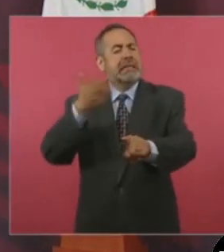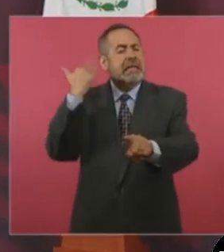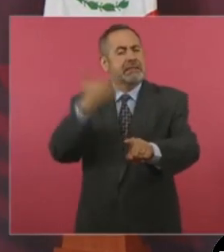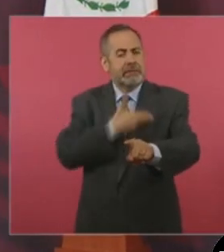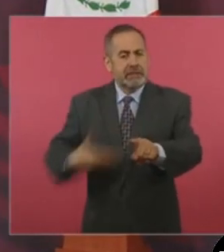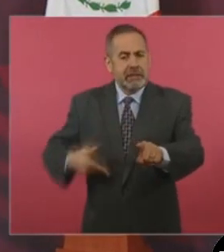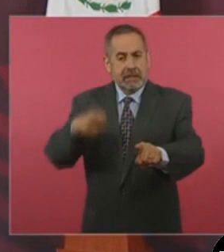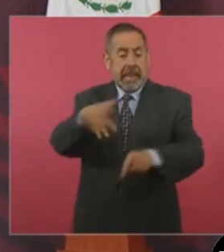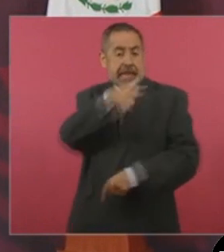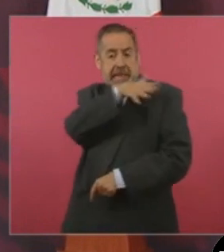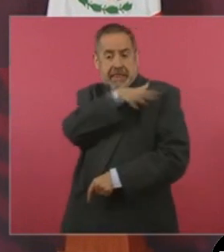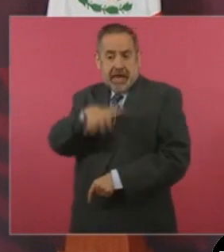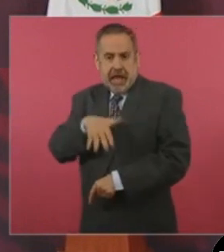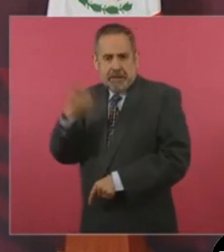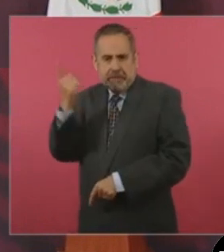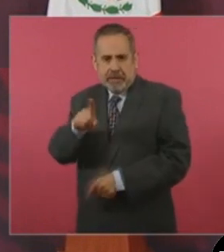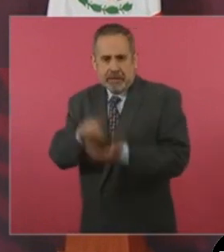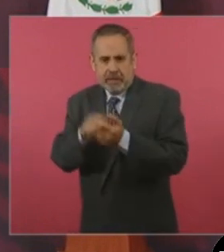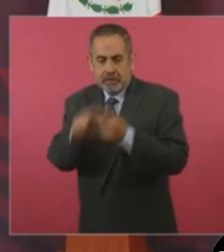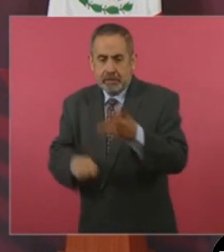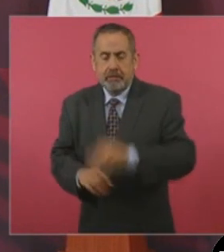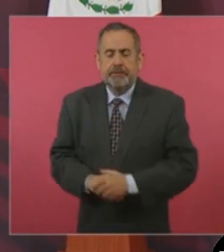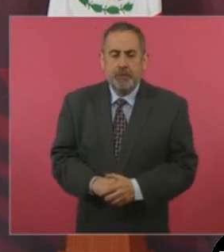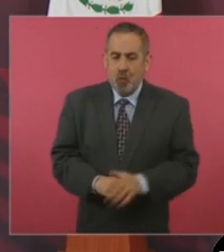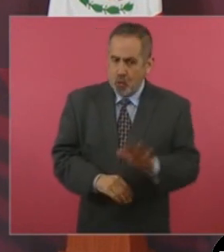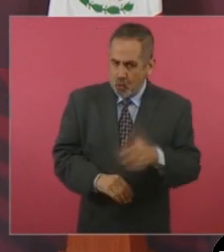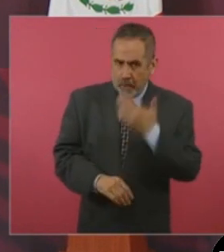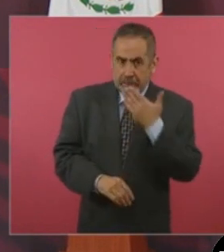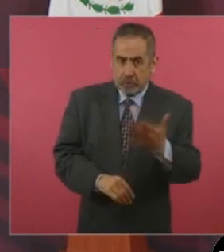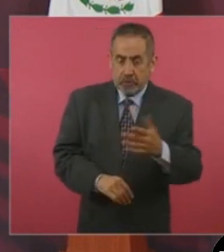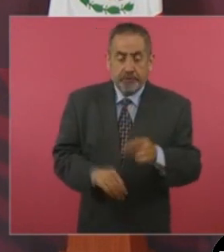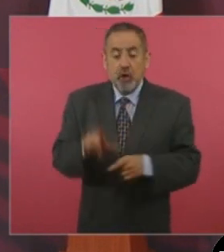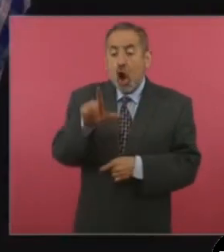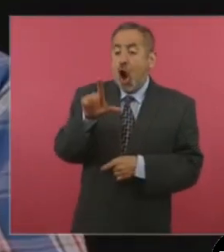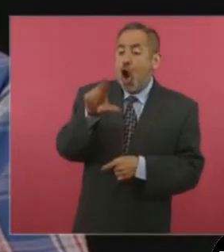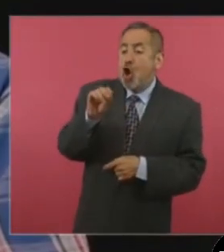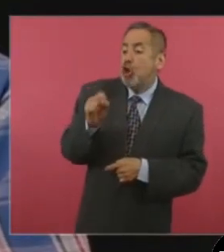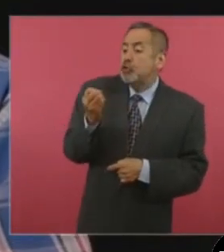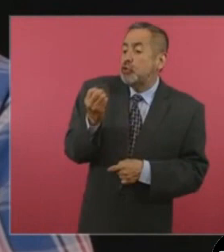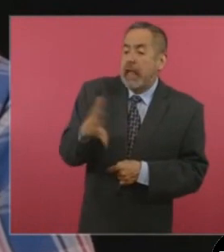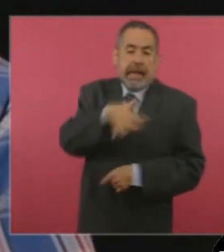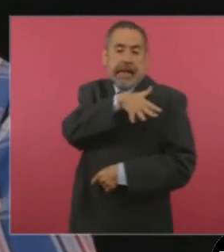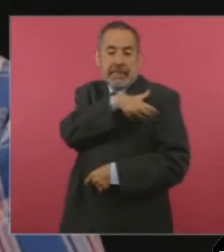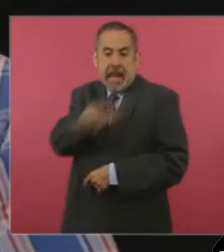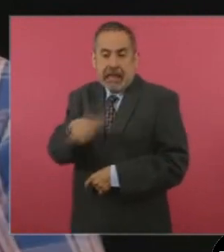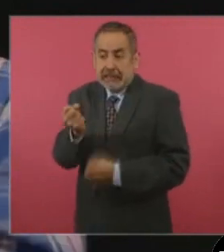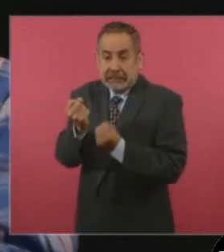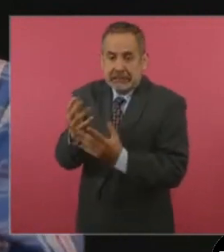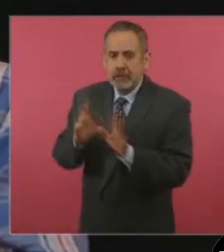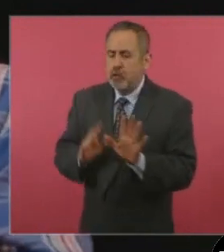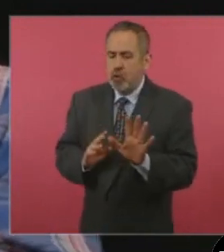qué hacer? Otra pregunta súper interesante. No son los generales. Y habría que conocer